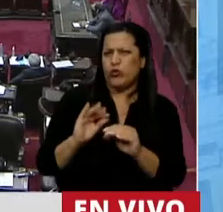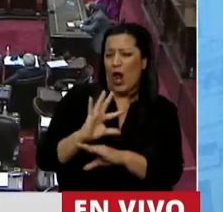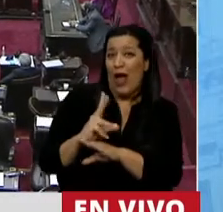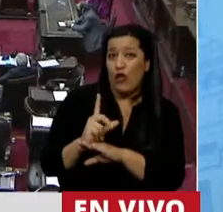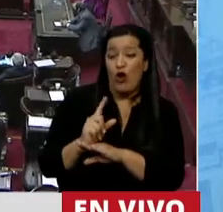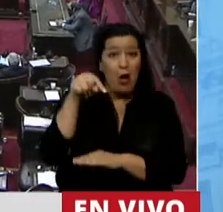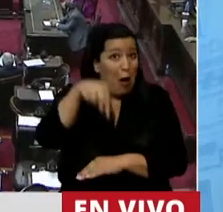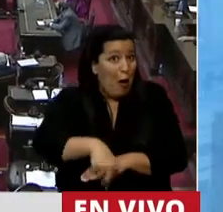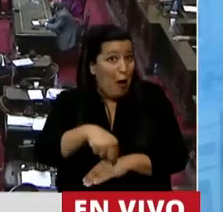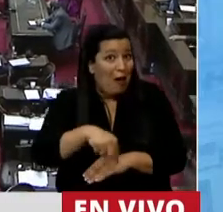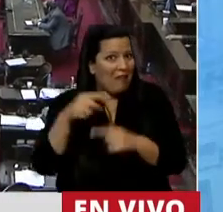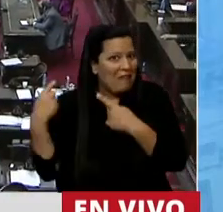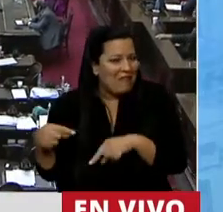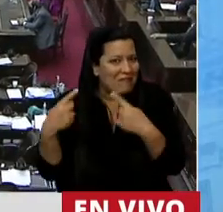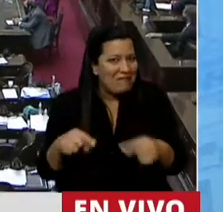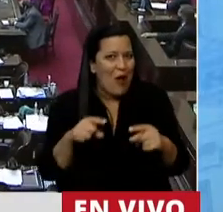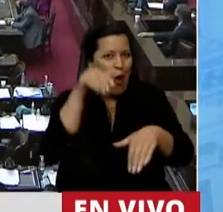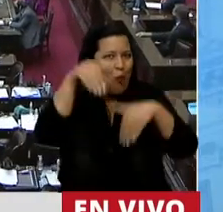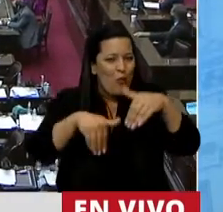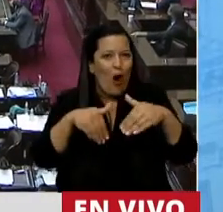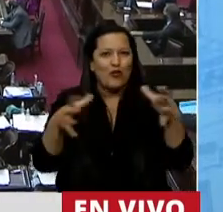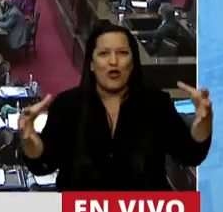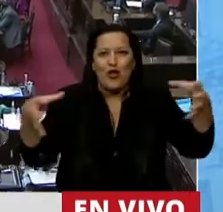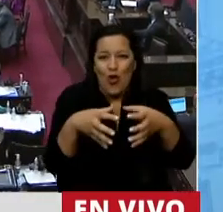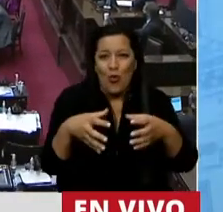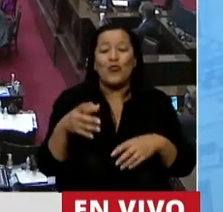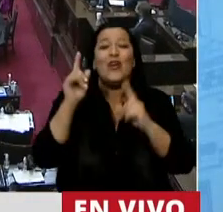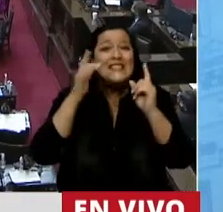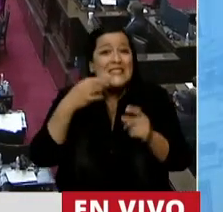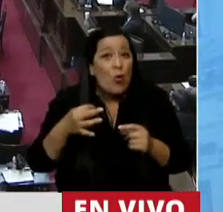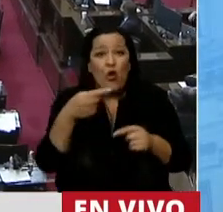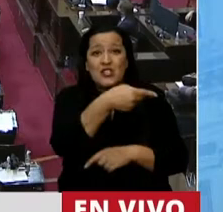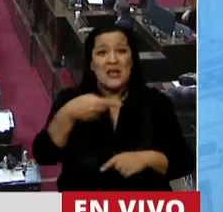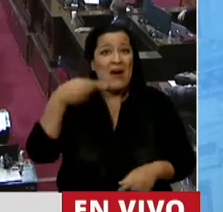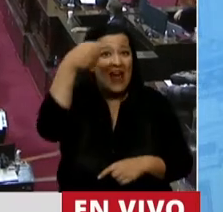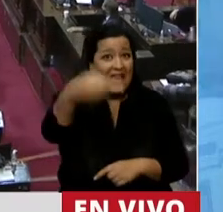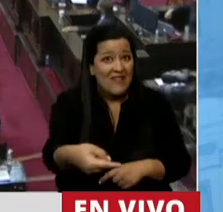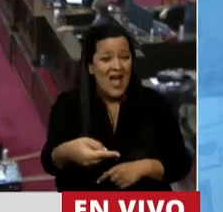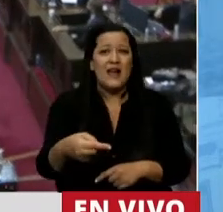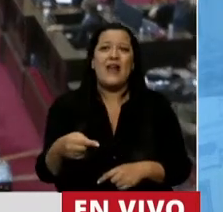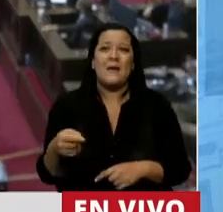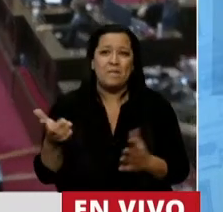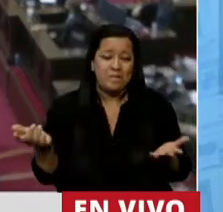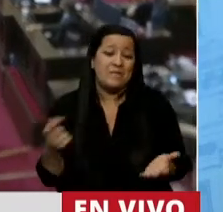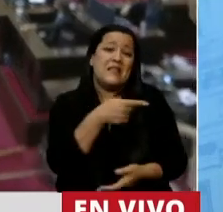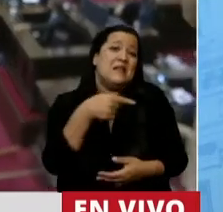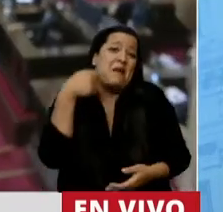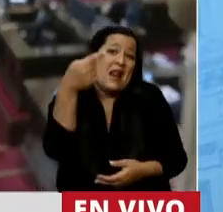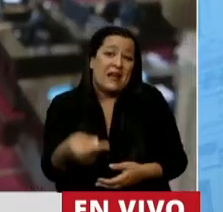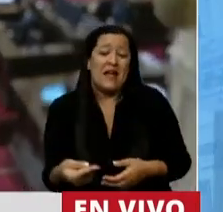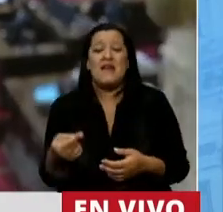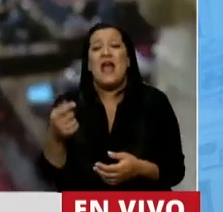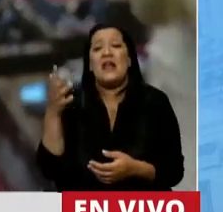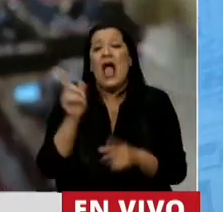hoy vamos a votar juntos alrededor de una determinada dinámica. Y la semana que viene, probablemente, compartan posiciones